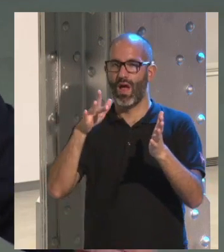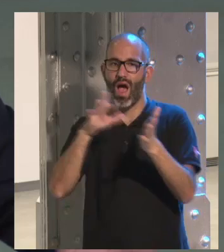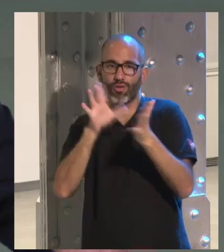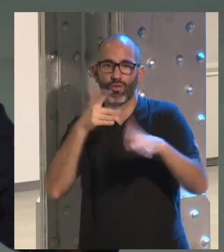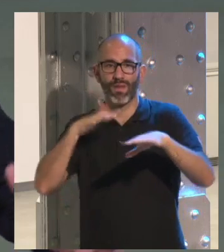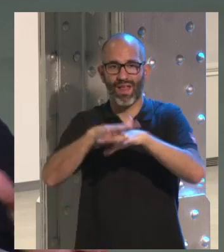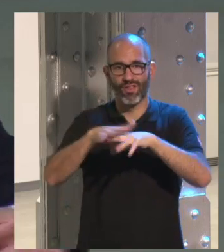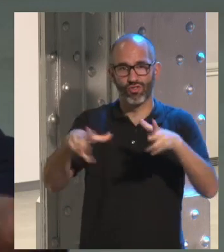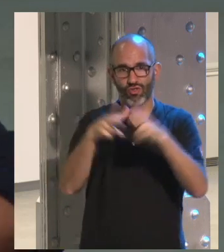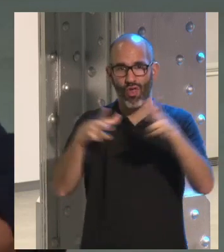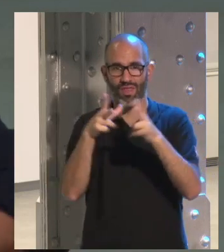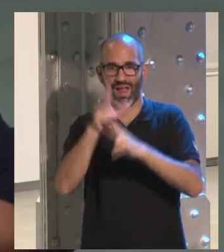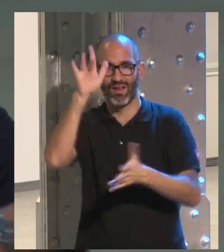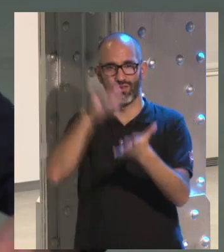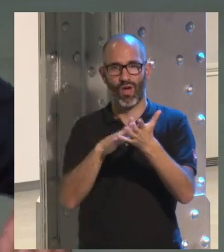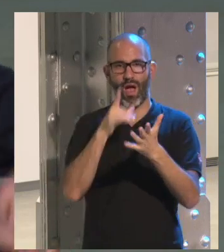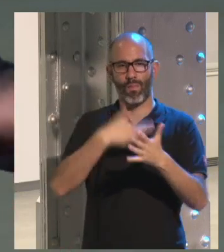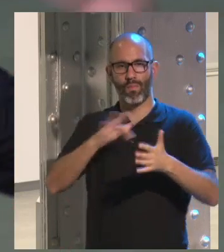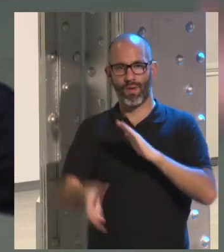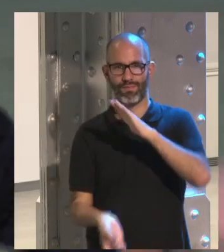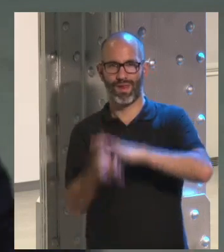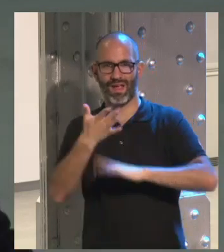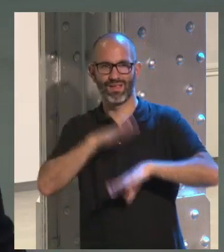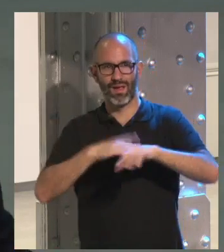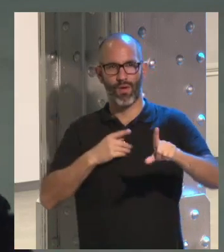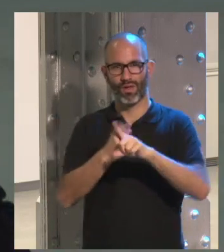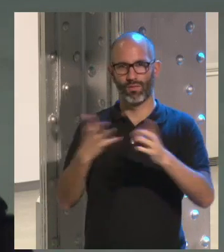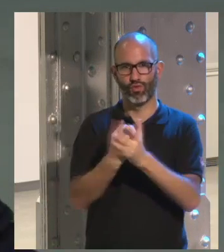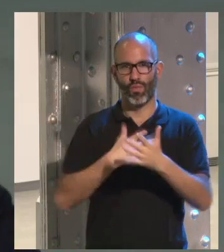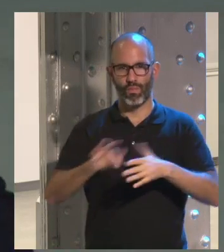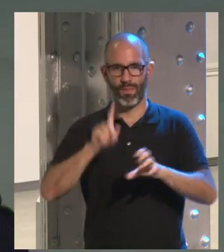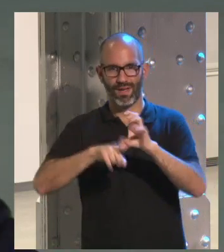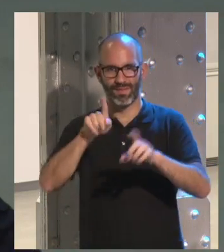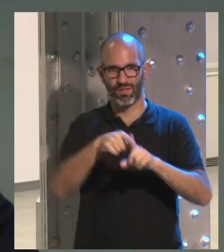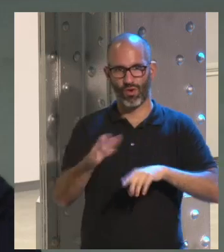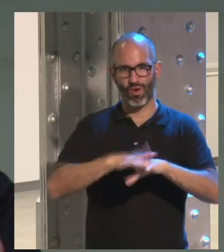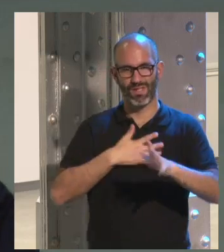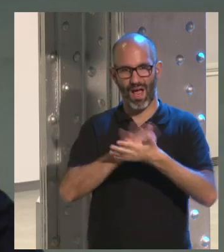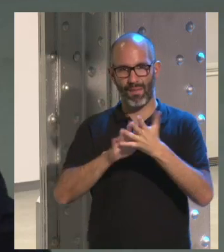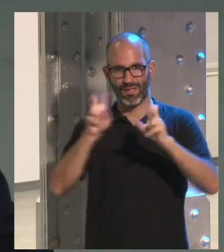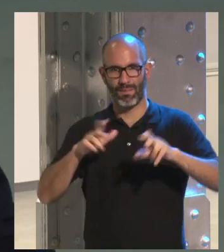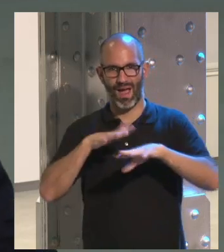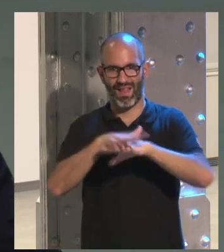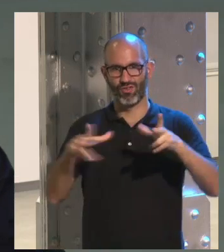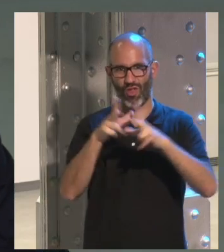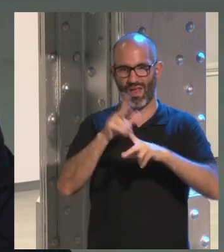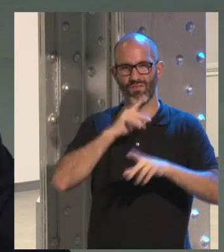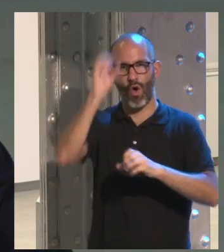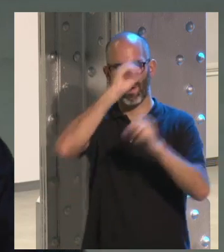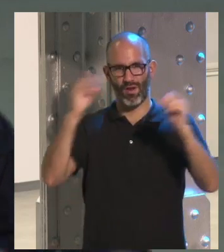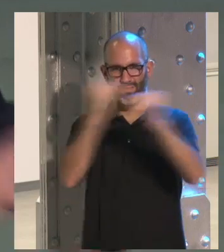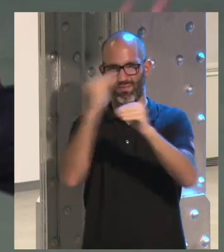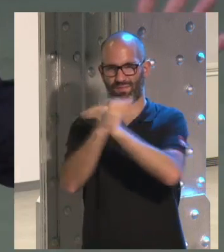no estoy en redes sociales tengo la sensión de no existir se han escrito muchas cosas sobre las redes sociales pero en contraposición a este